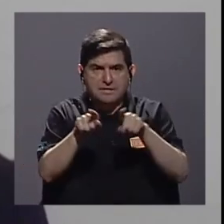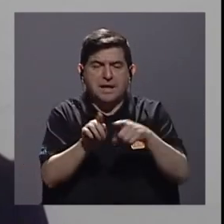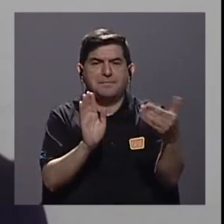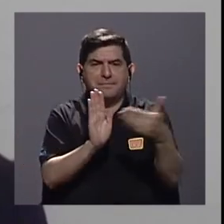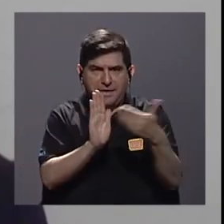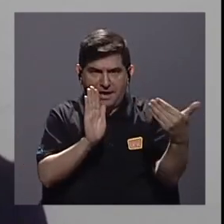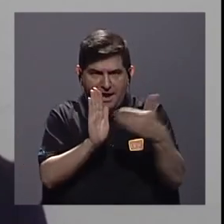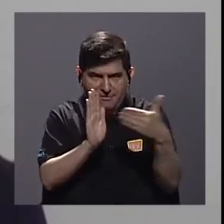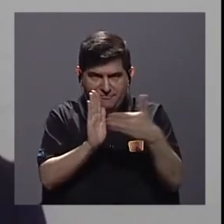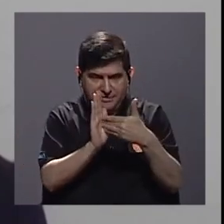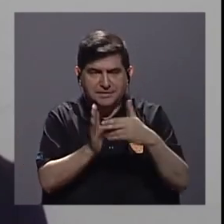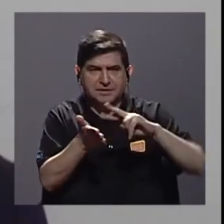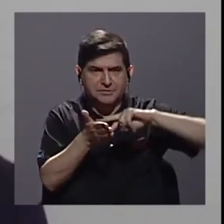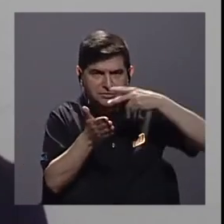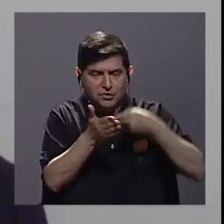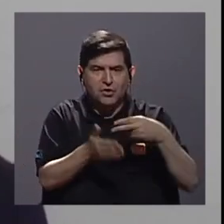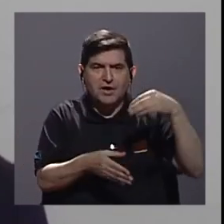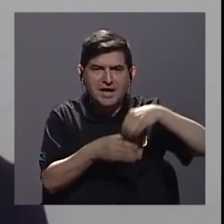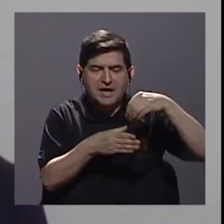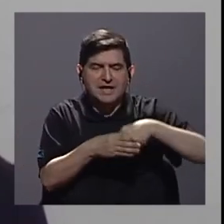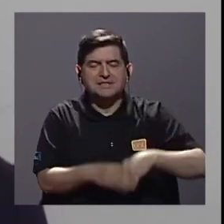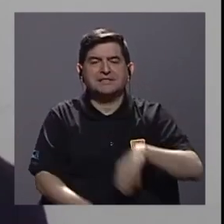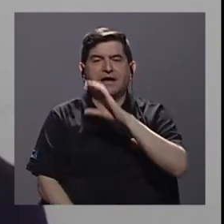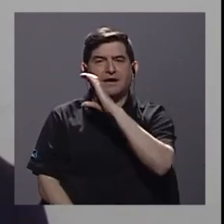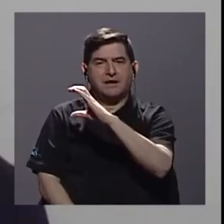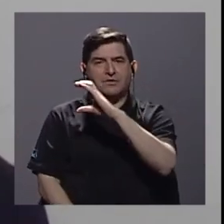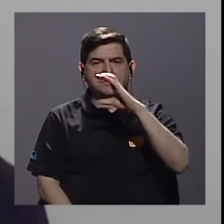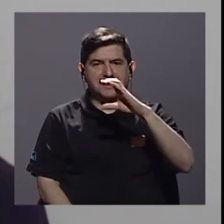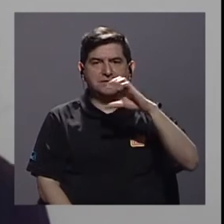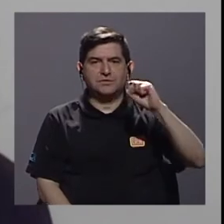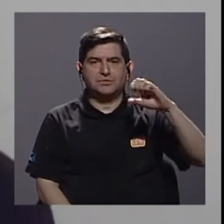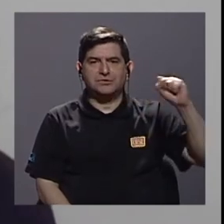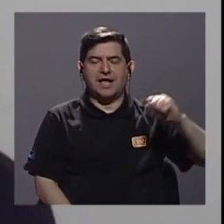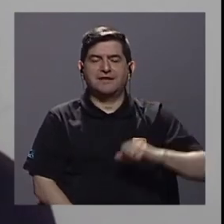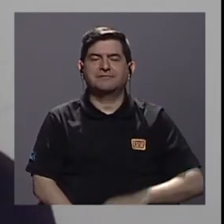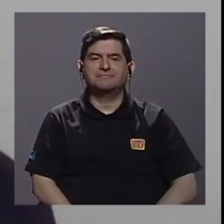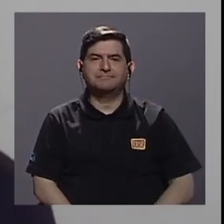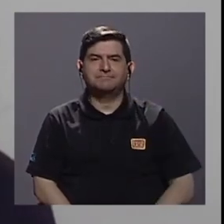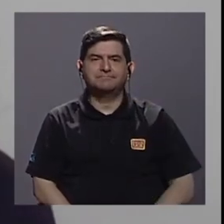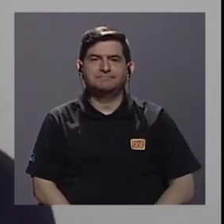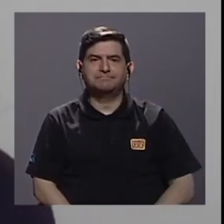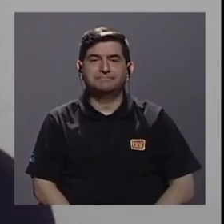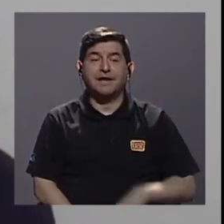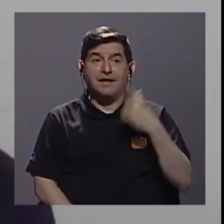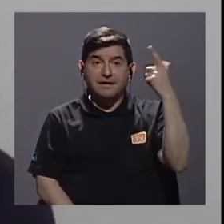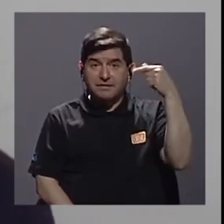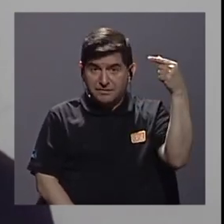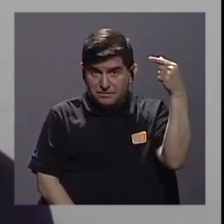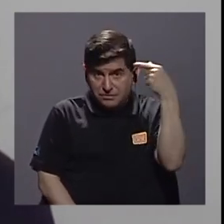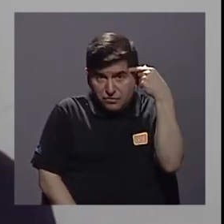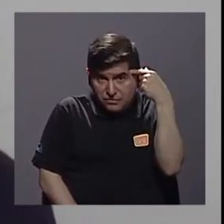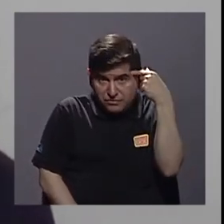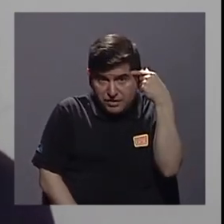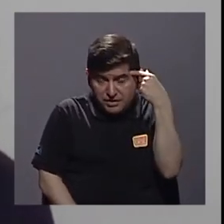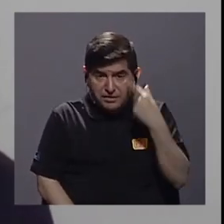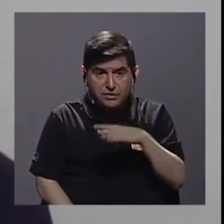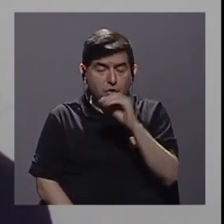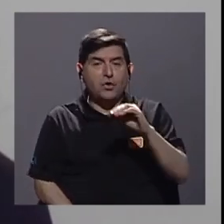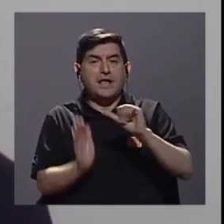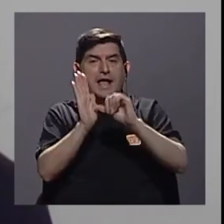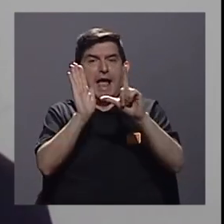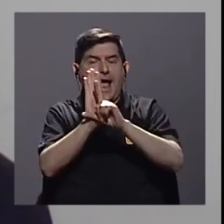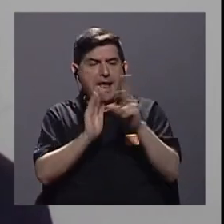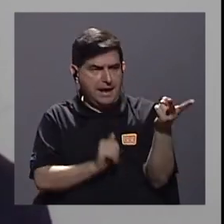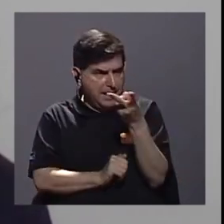afectaciones a lo que son los ingresos de la Caja Costavicense del Seguro Social. El gobierno y la Asamblea